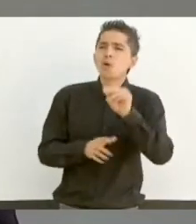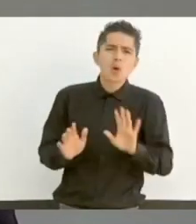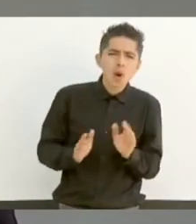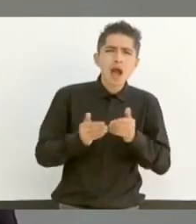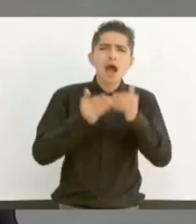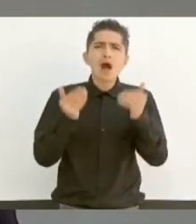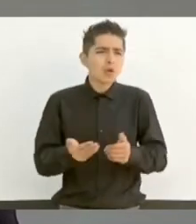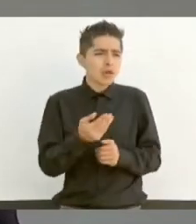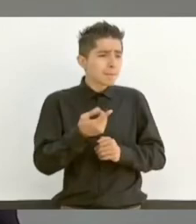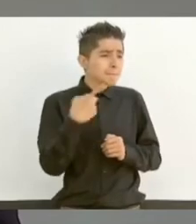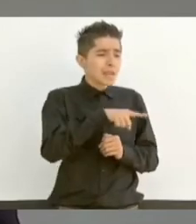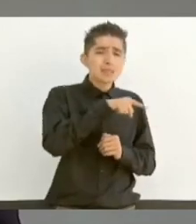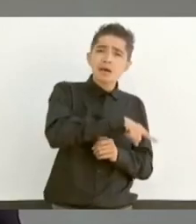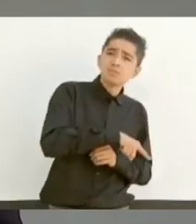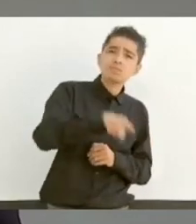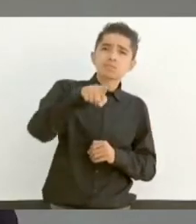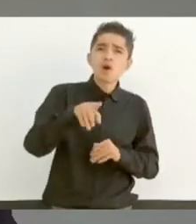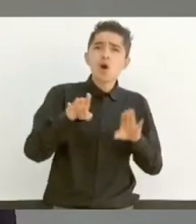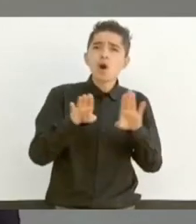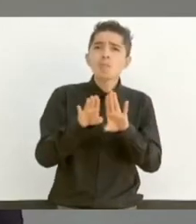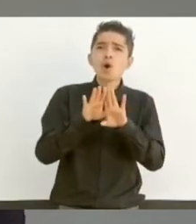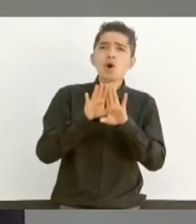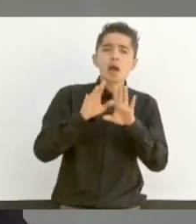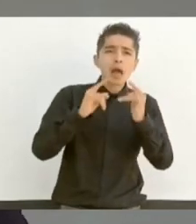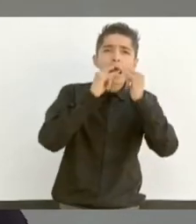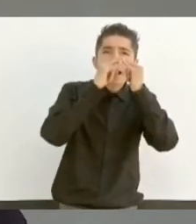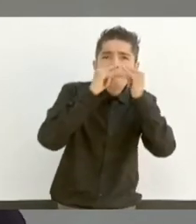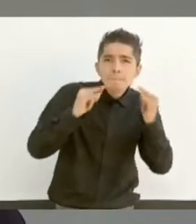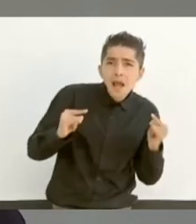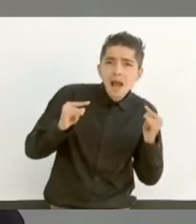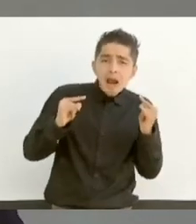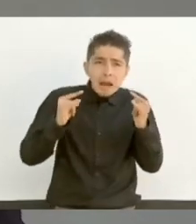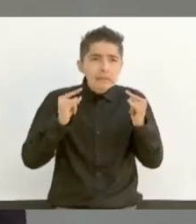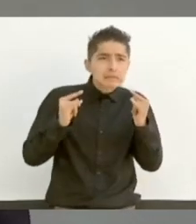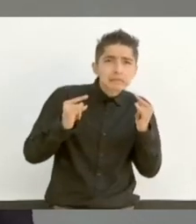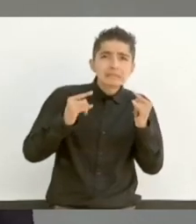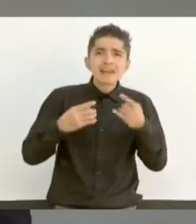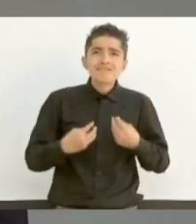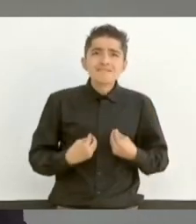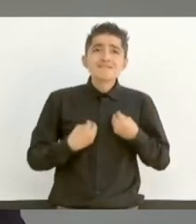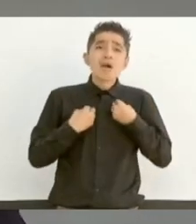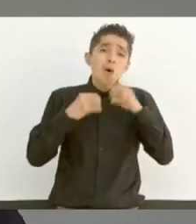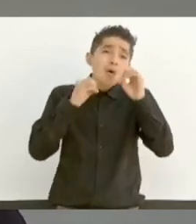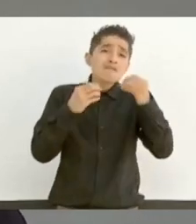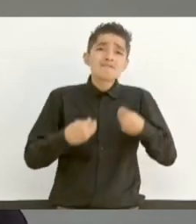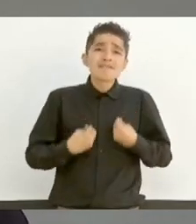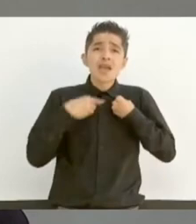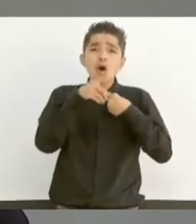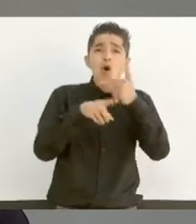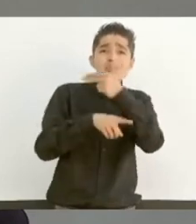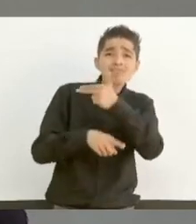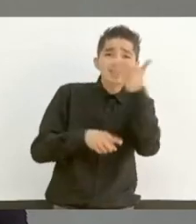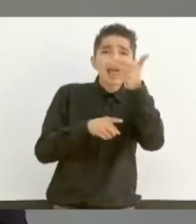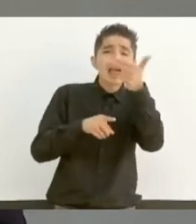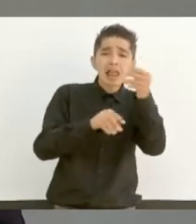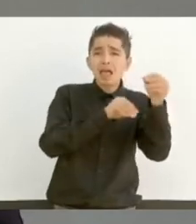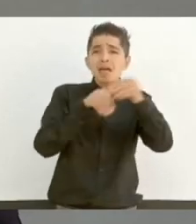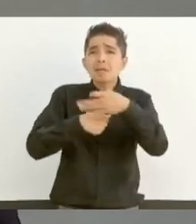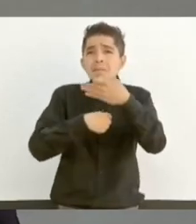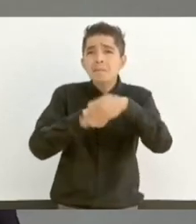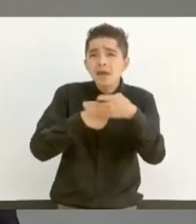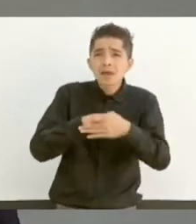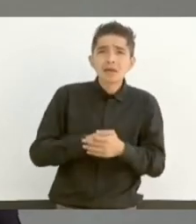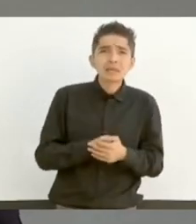a elementos, a acampar, a vivir en hoteles, de manera